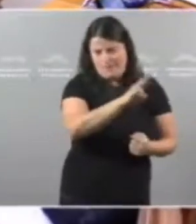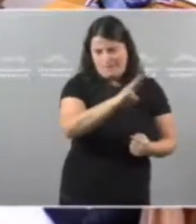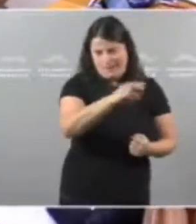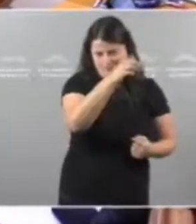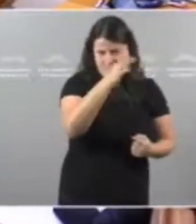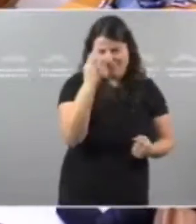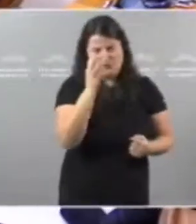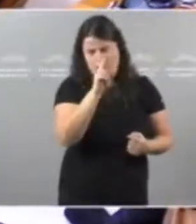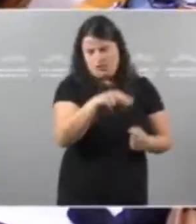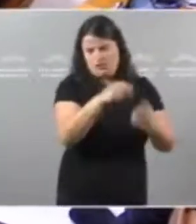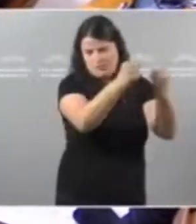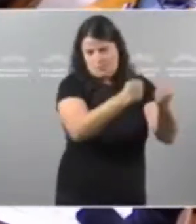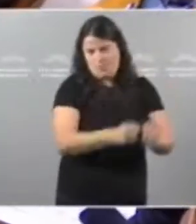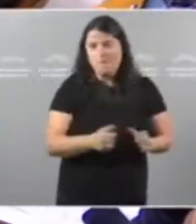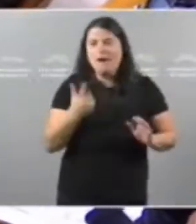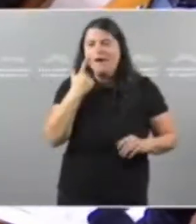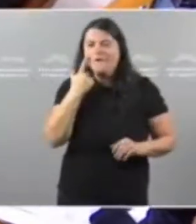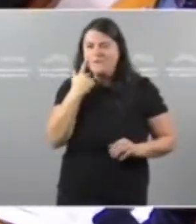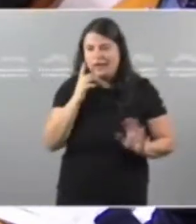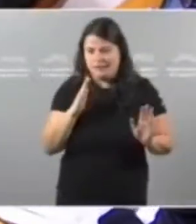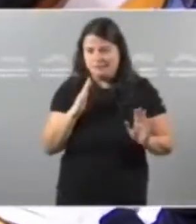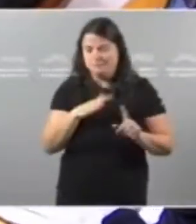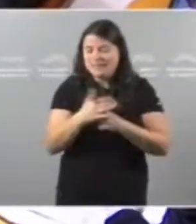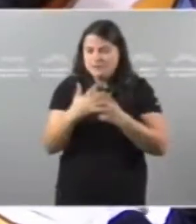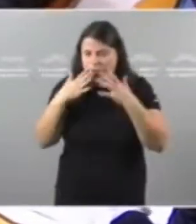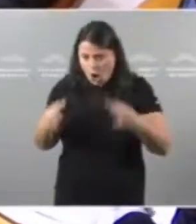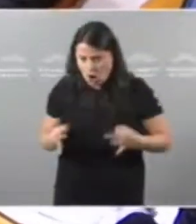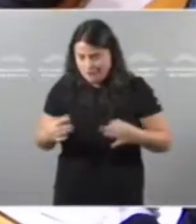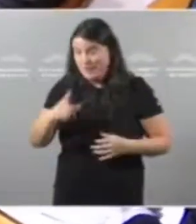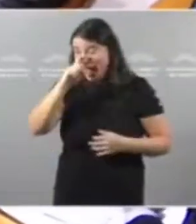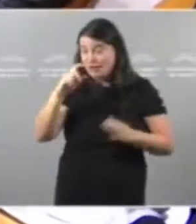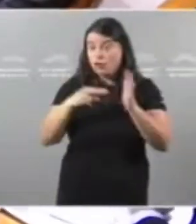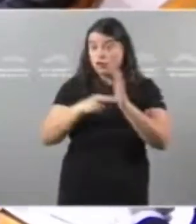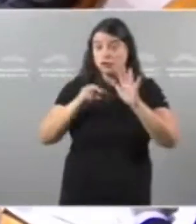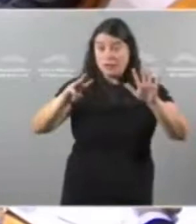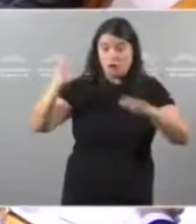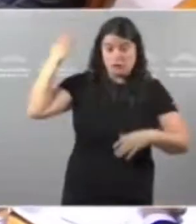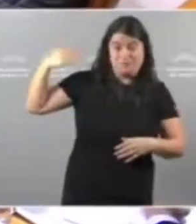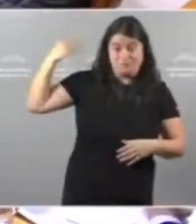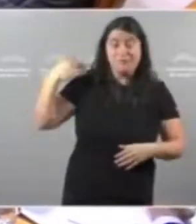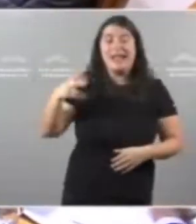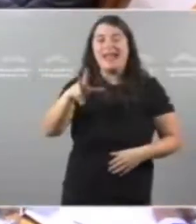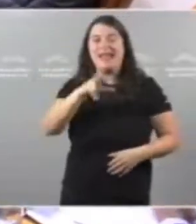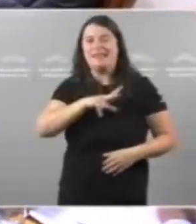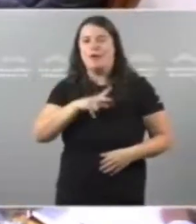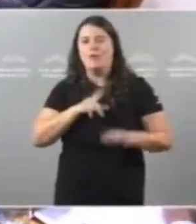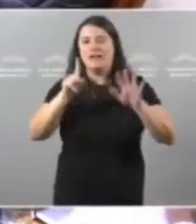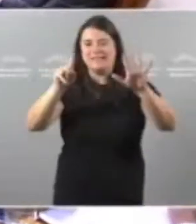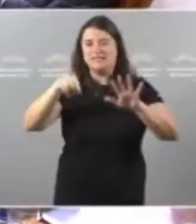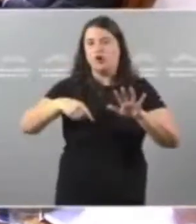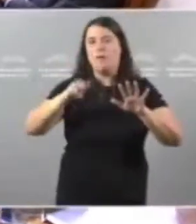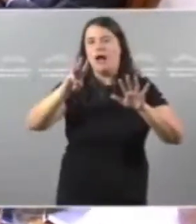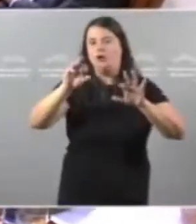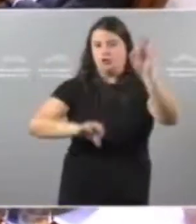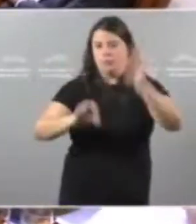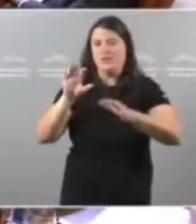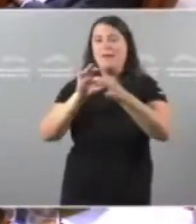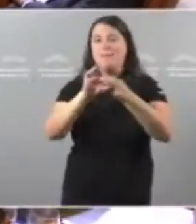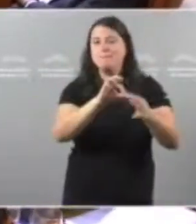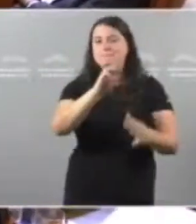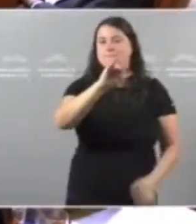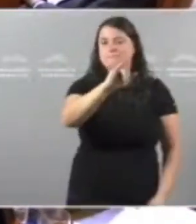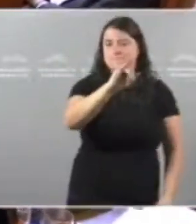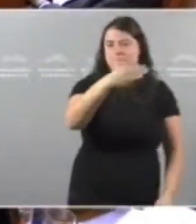fíxense Vamos, llamos a realidade En 2008, a débeda equivalía o 6,8% do PIB galego